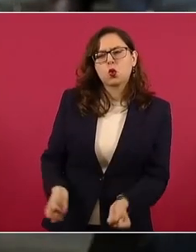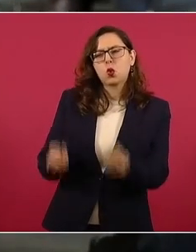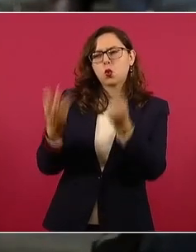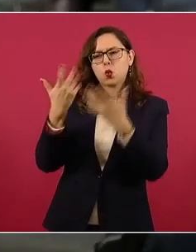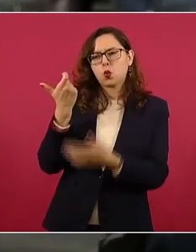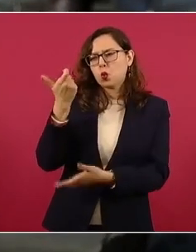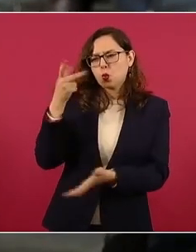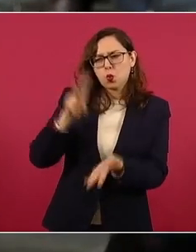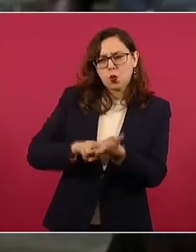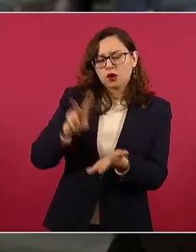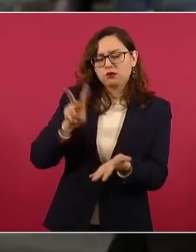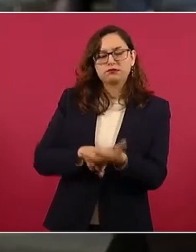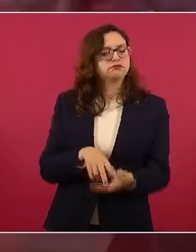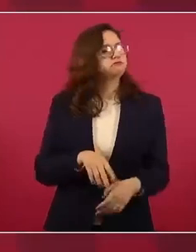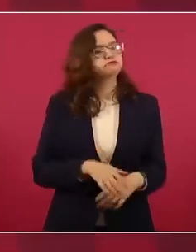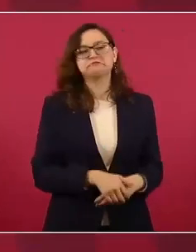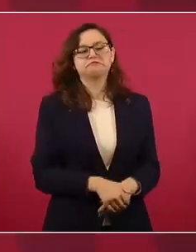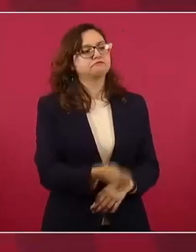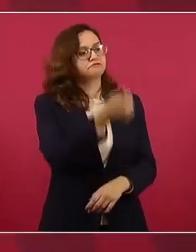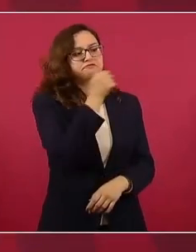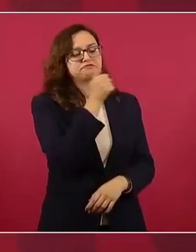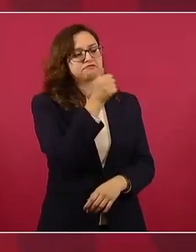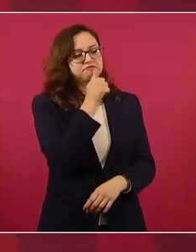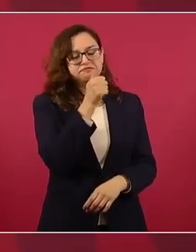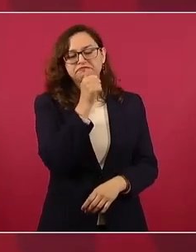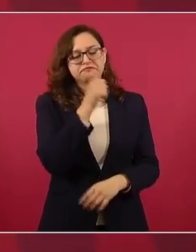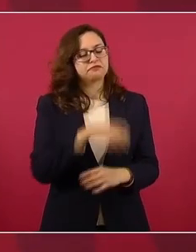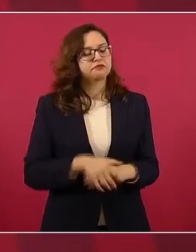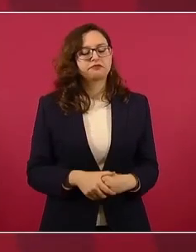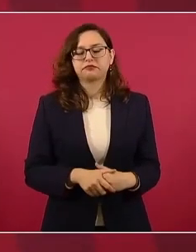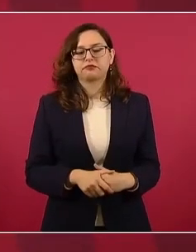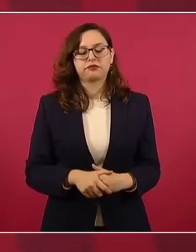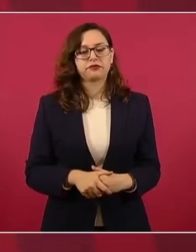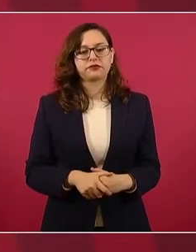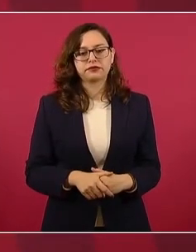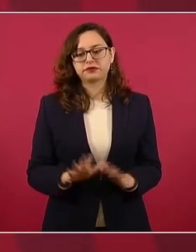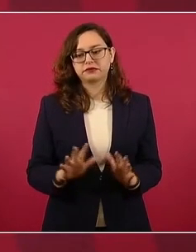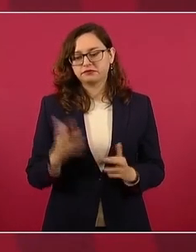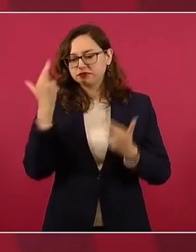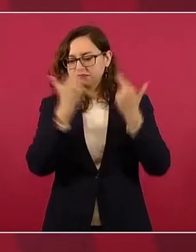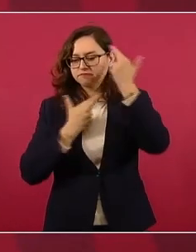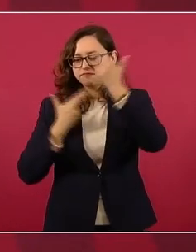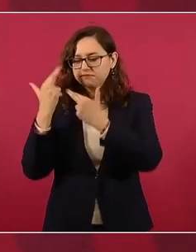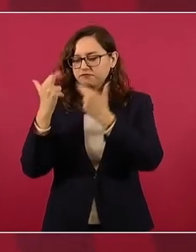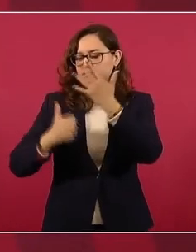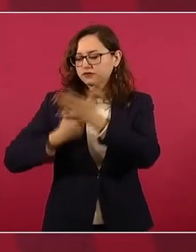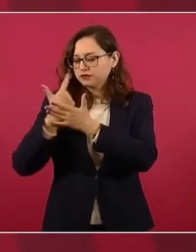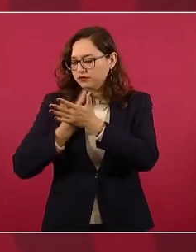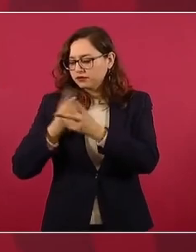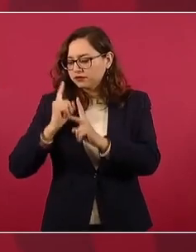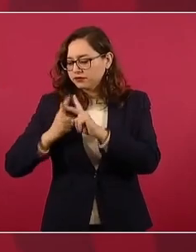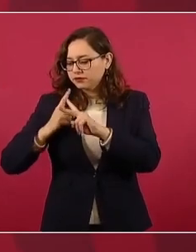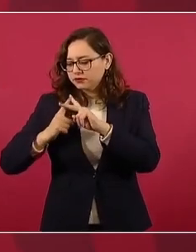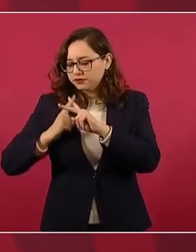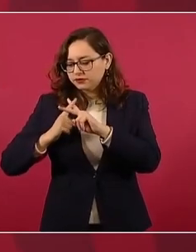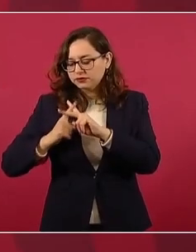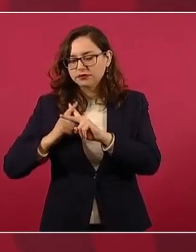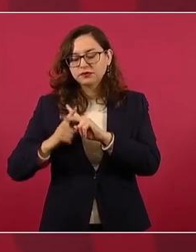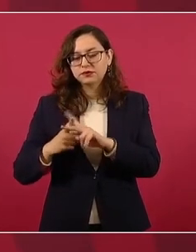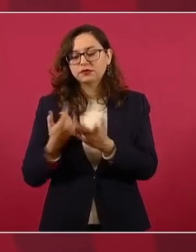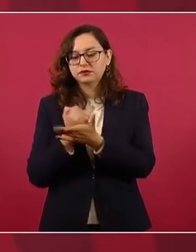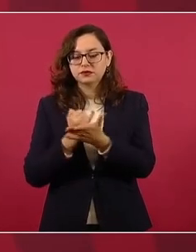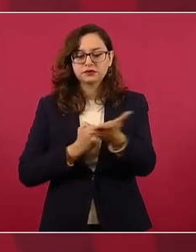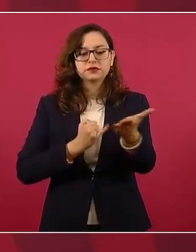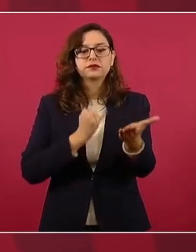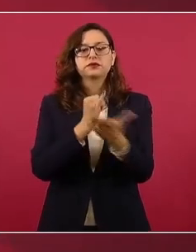litio. No, todavía están los análisis. Se tiene que definir qué se va